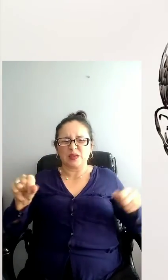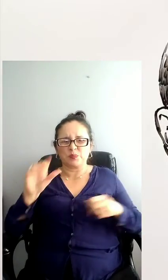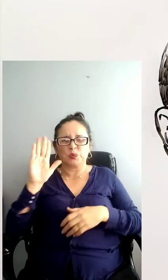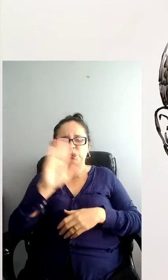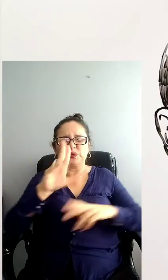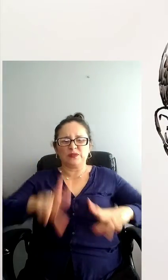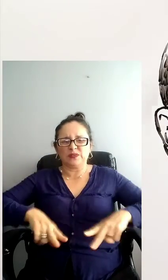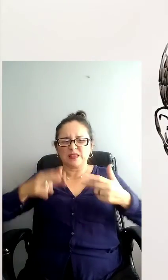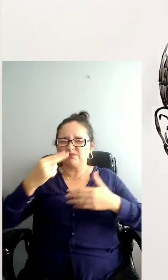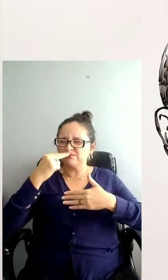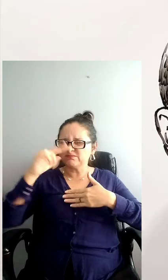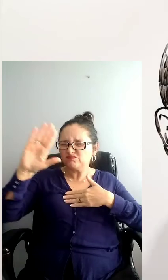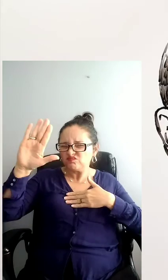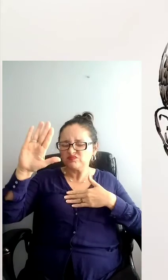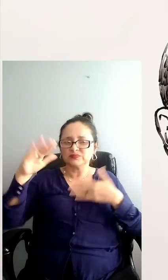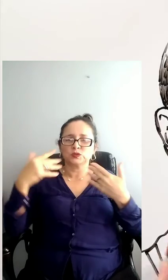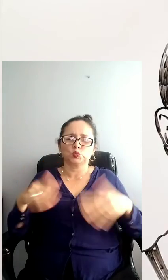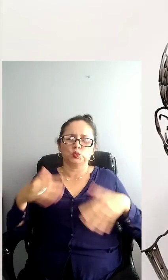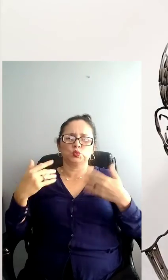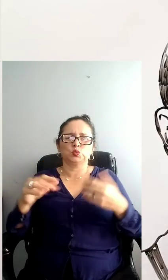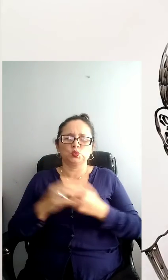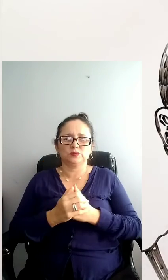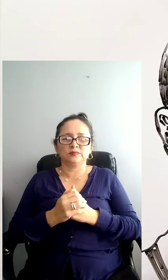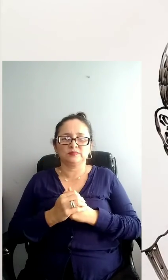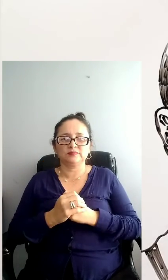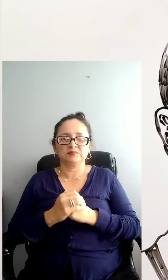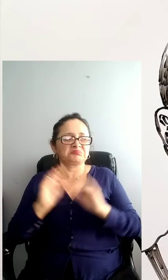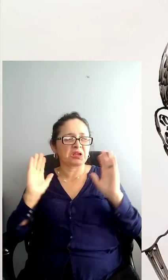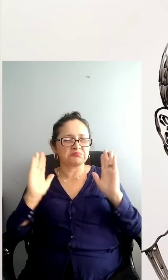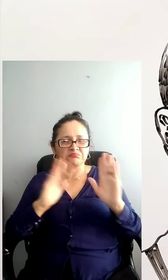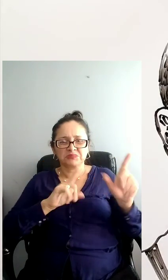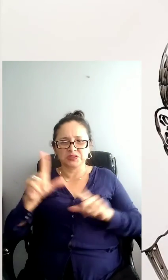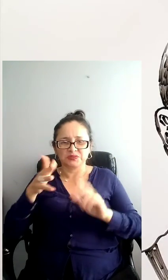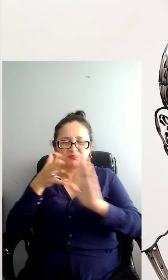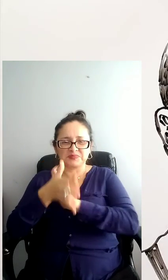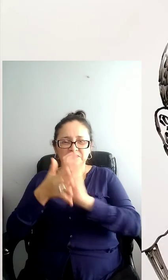de inocentes. Esperamos que estos horribles sucesos nunca jamás se repitan.